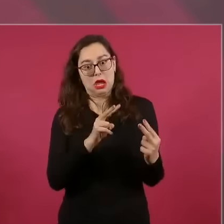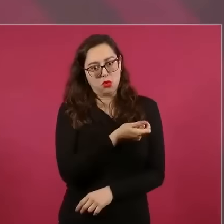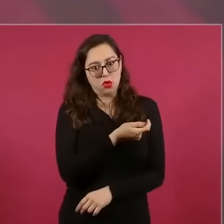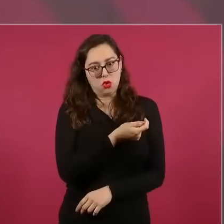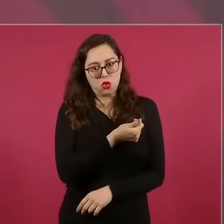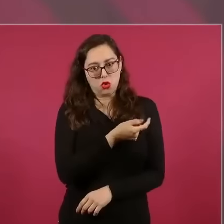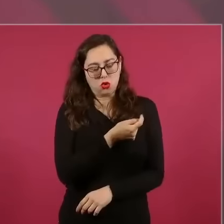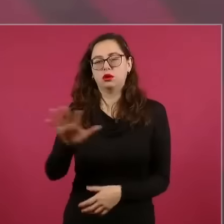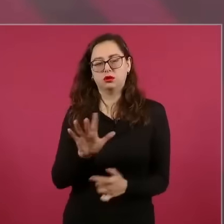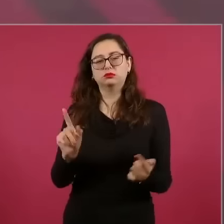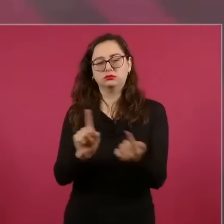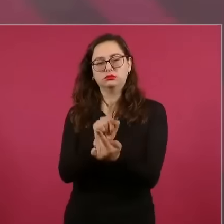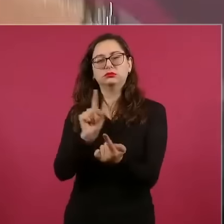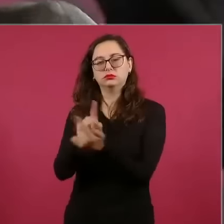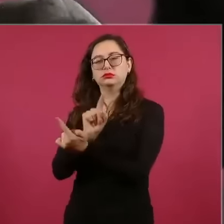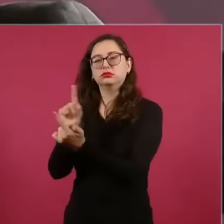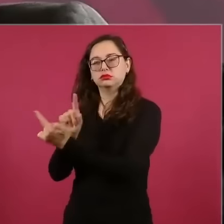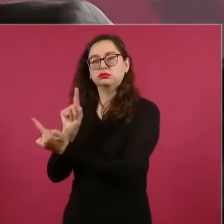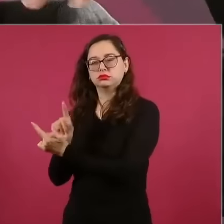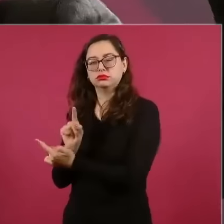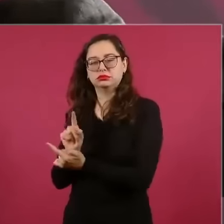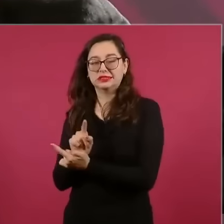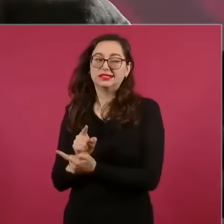al pueblo pero ya